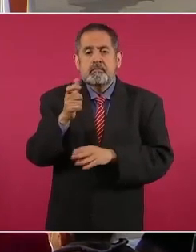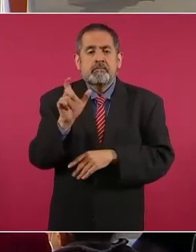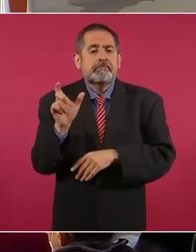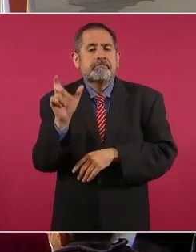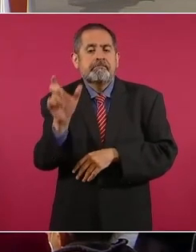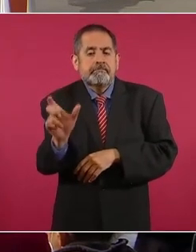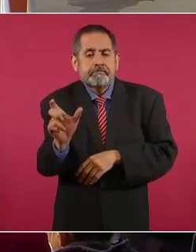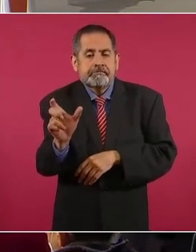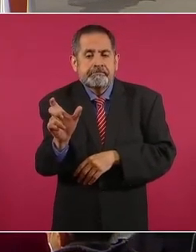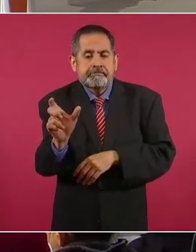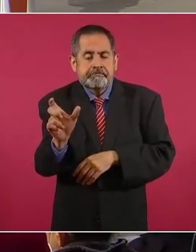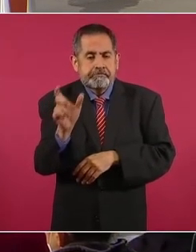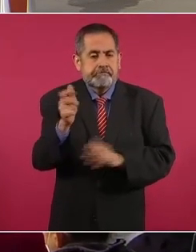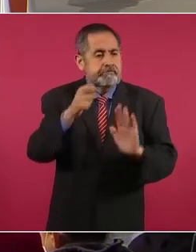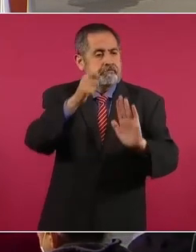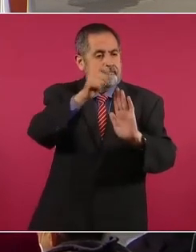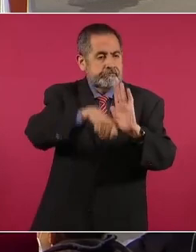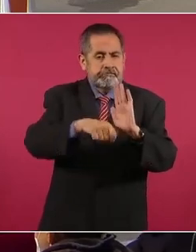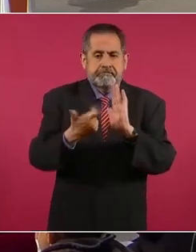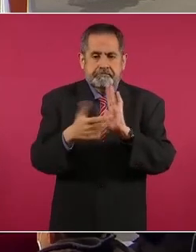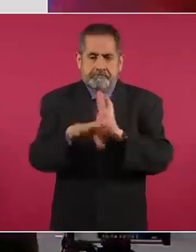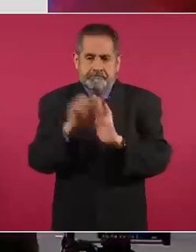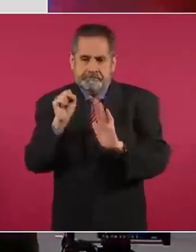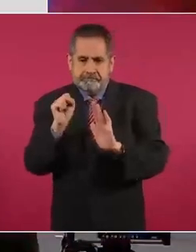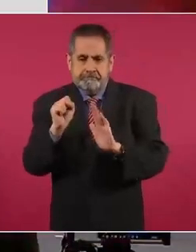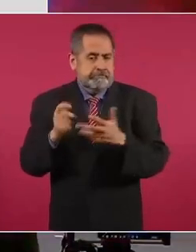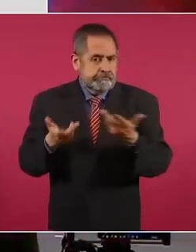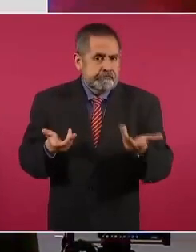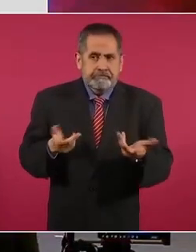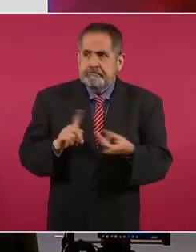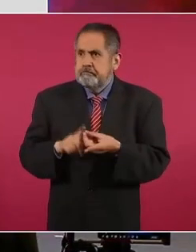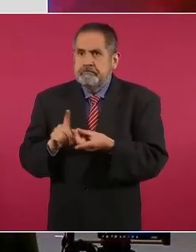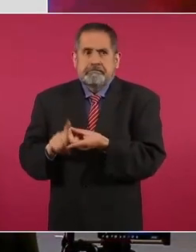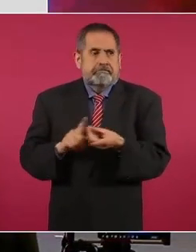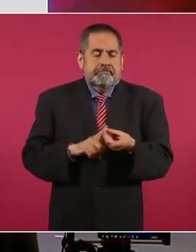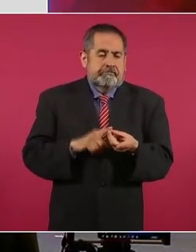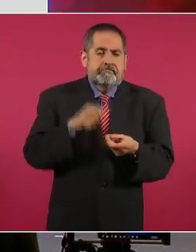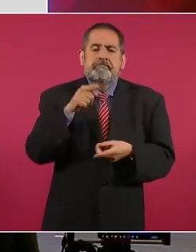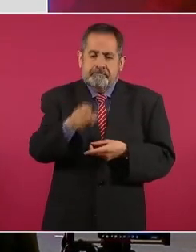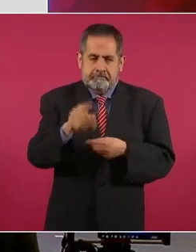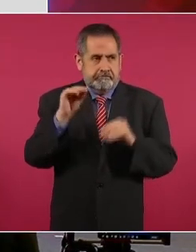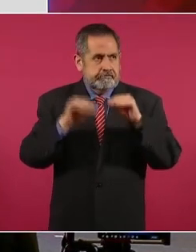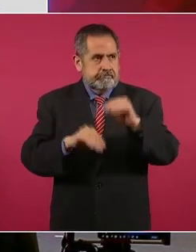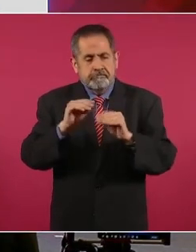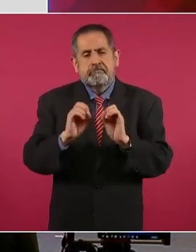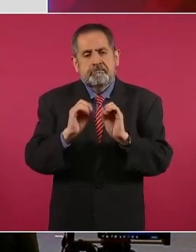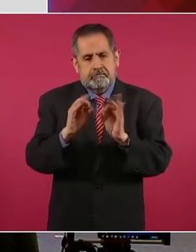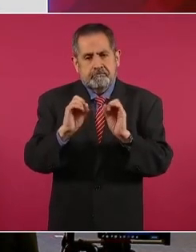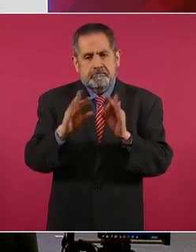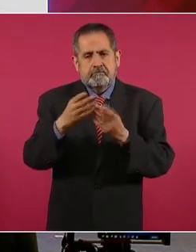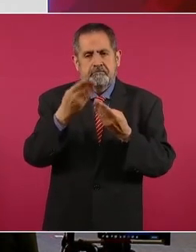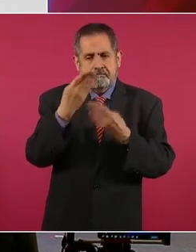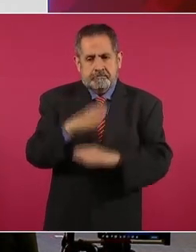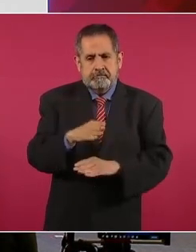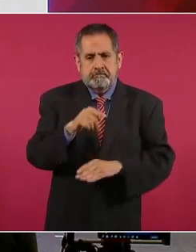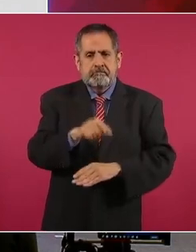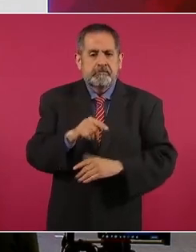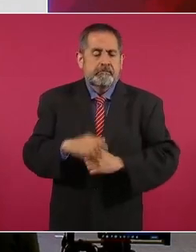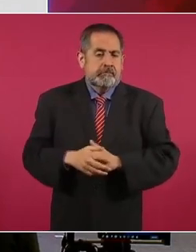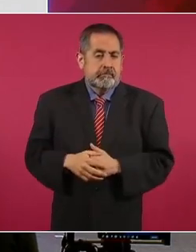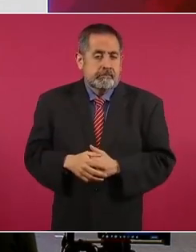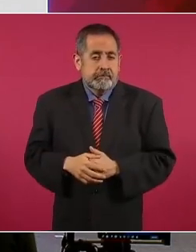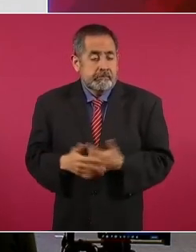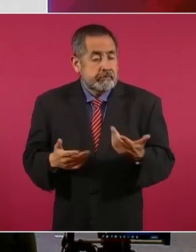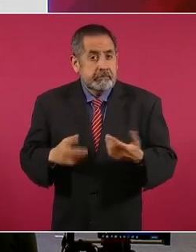una tarjeta y son en el